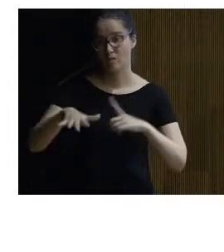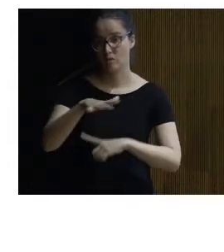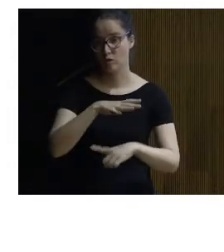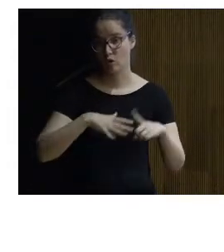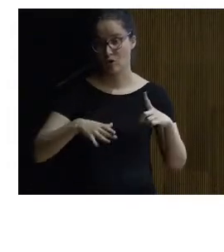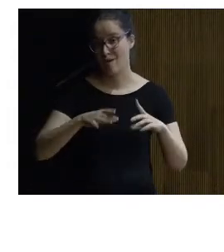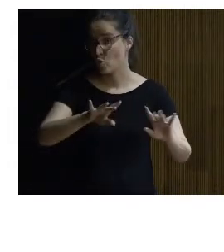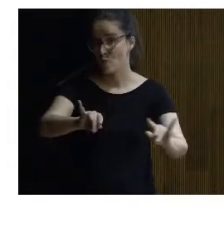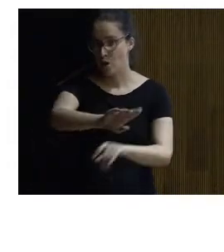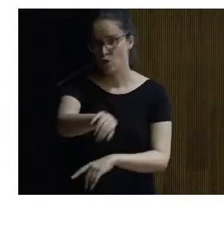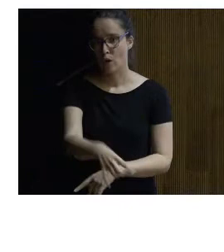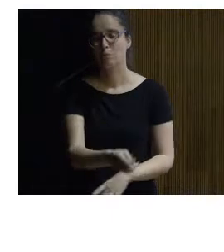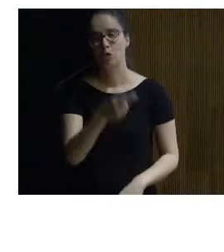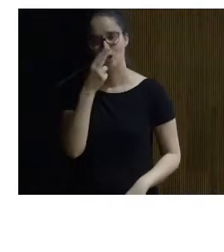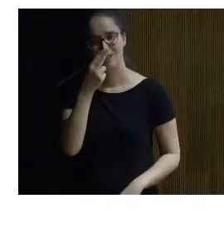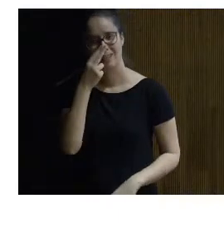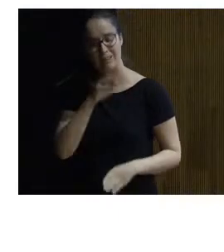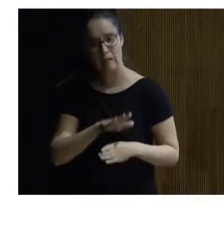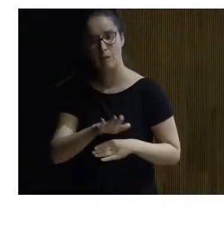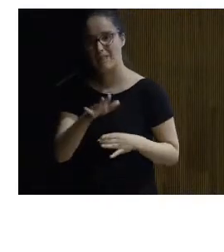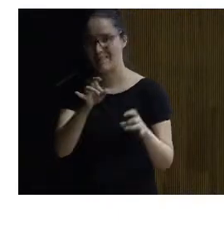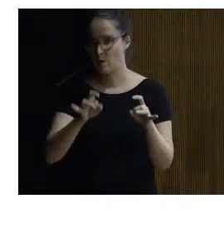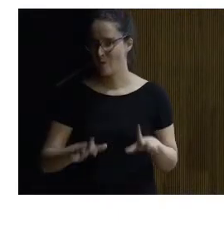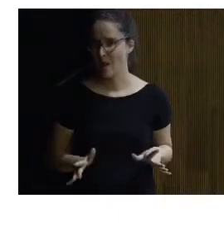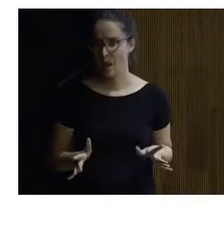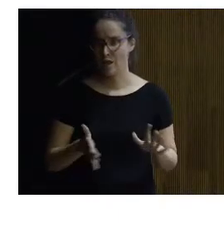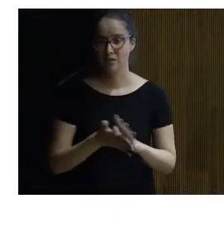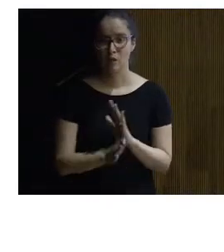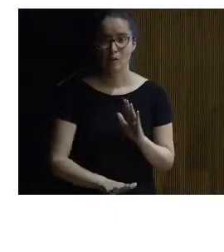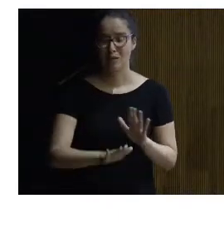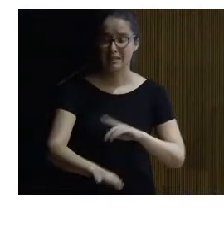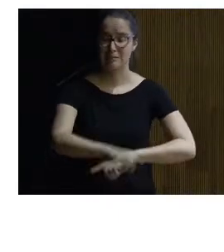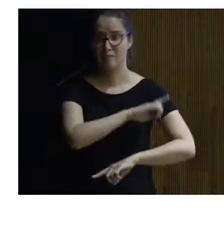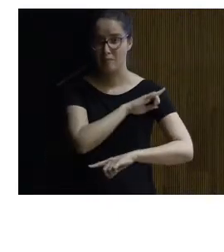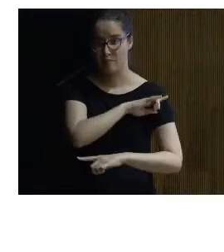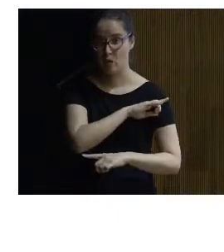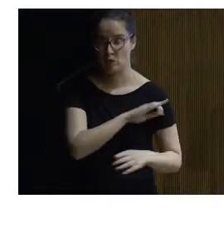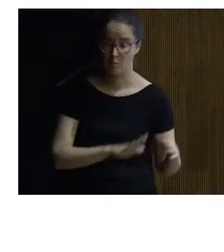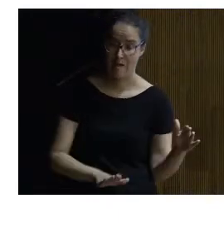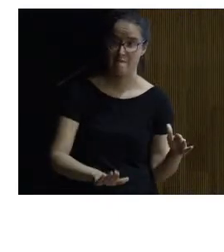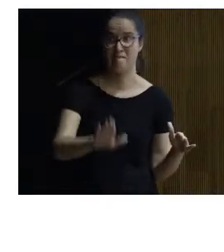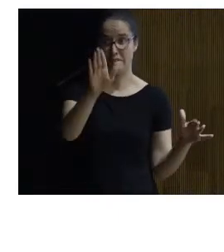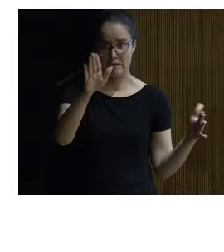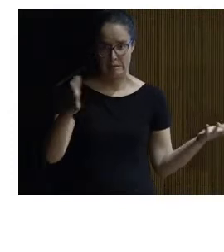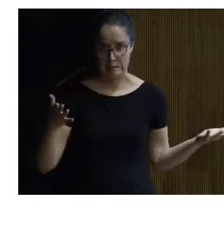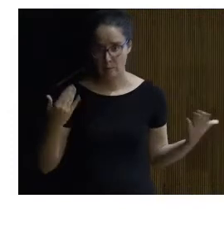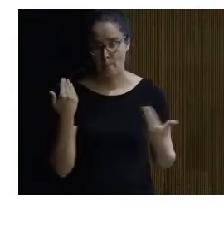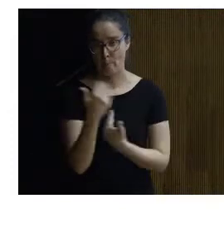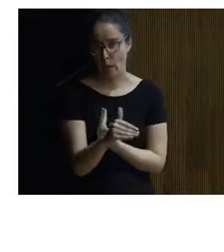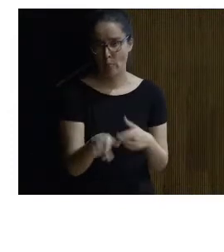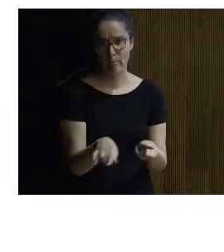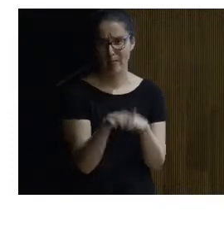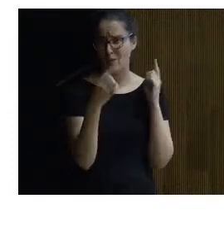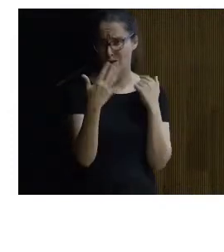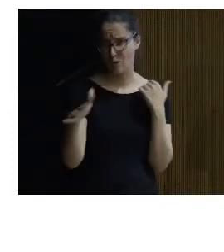denominar urbano pero sí que nos interesa que la pendiente es igual donde esté es decir una pendiente excesiva o un tramo de rampa excesivo es malo en cualquier